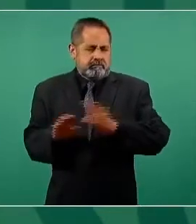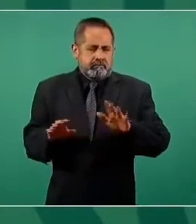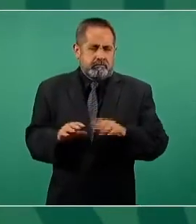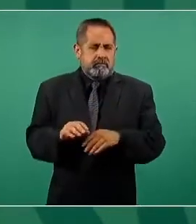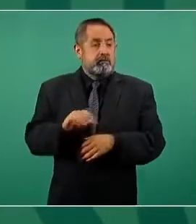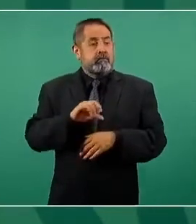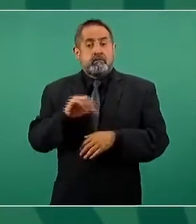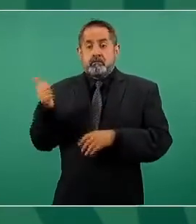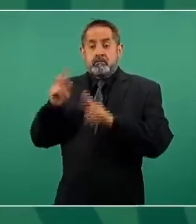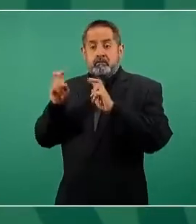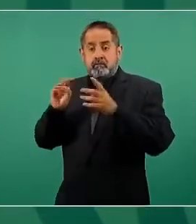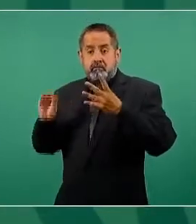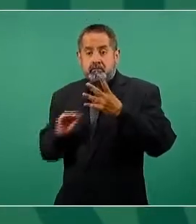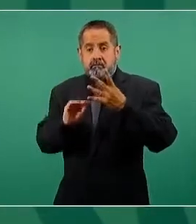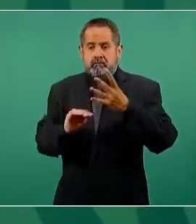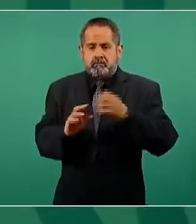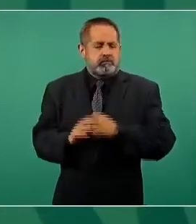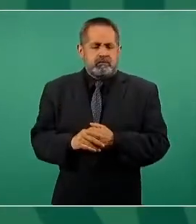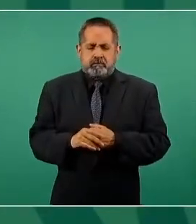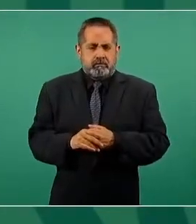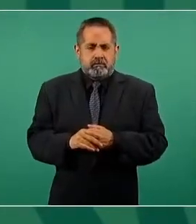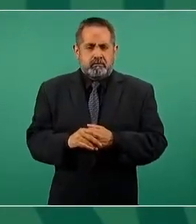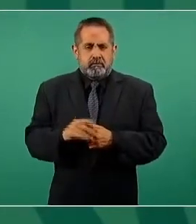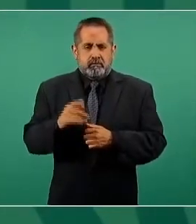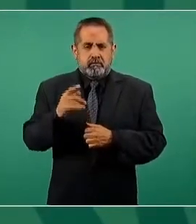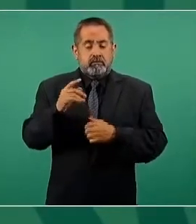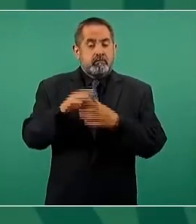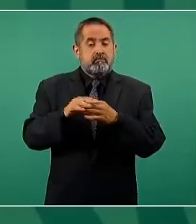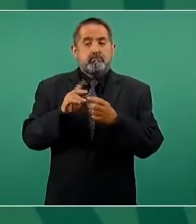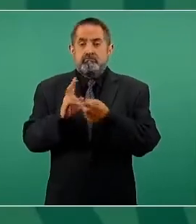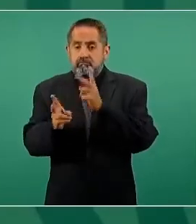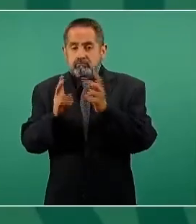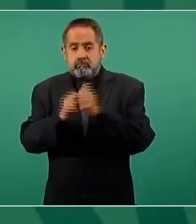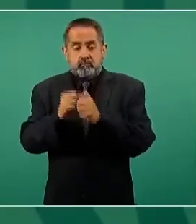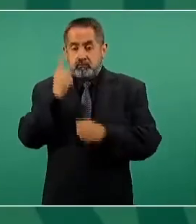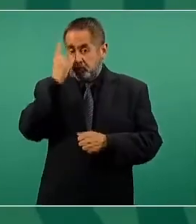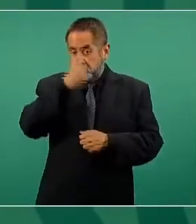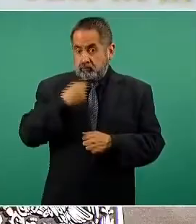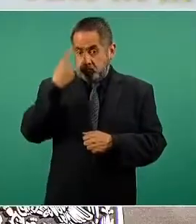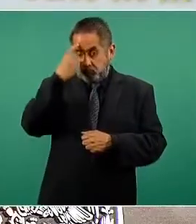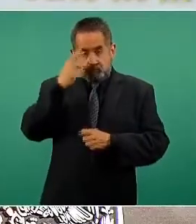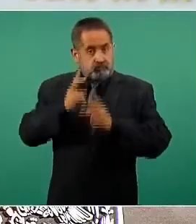es un encuentro de una hora, yo no voy a poder estar todo el tiempo porque